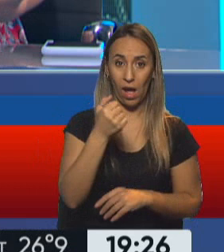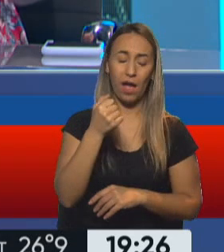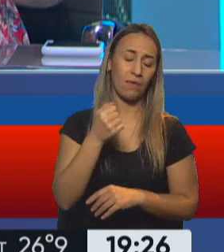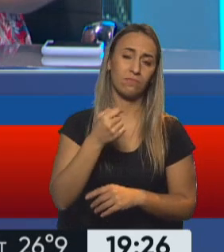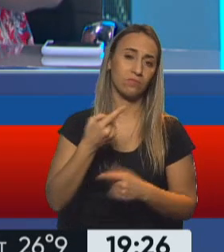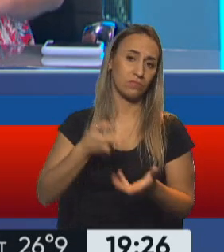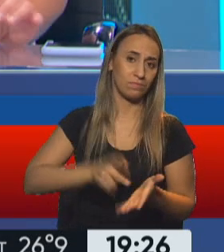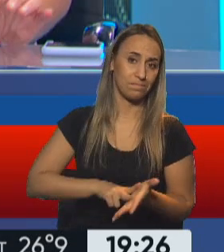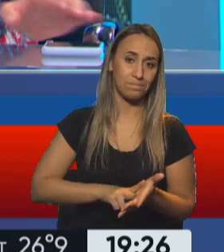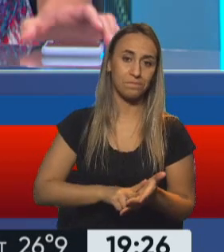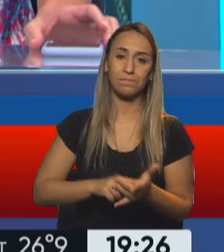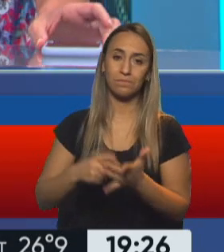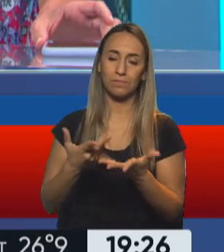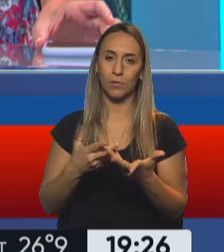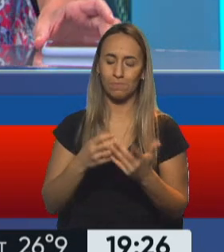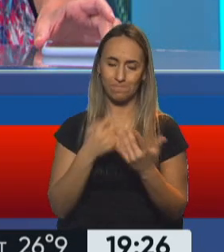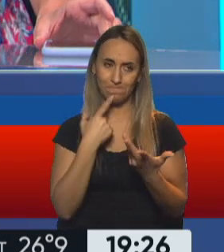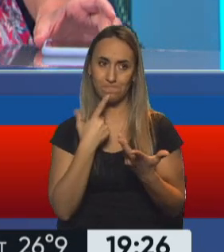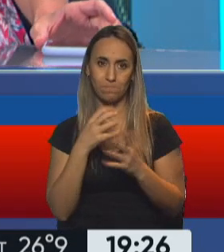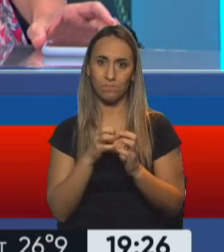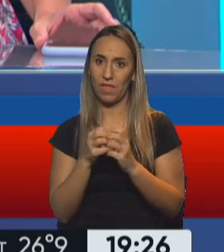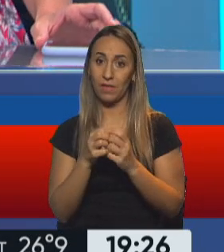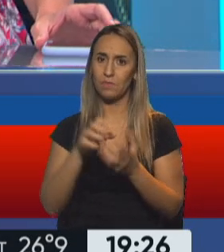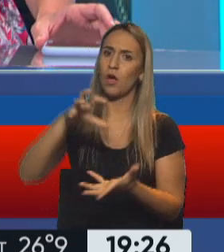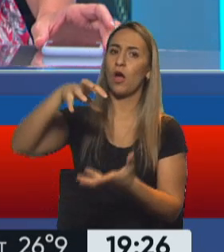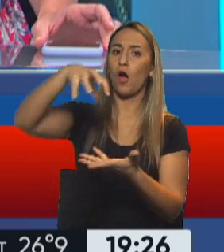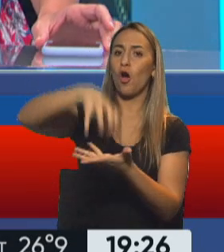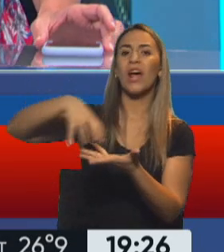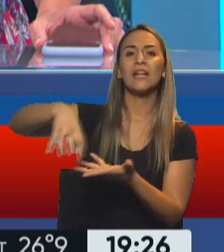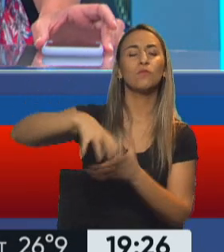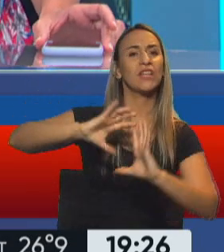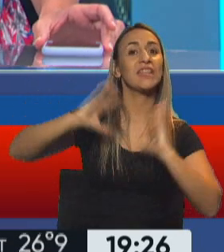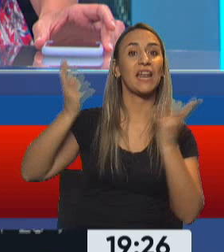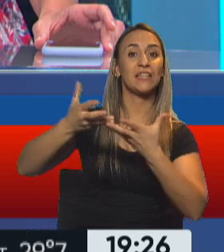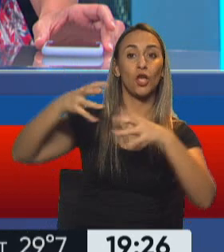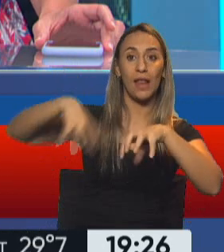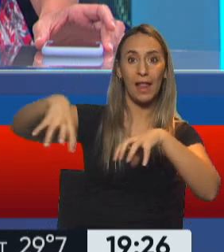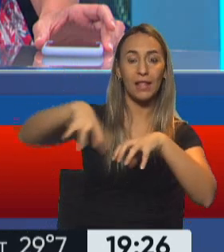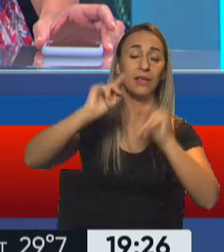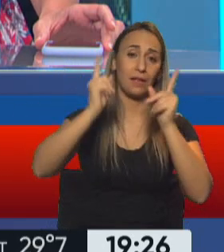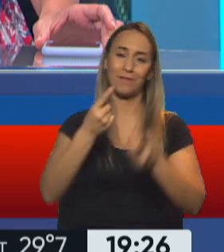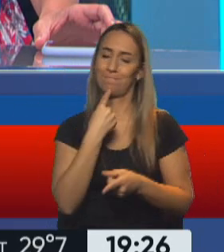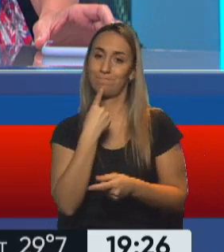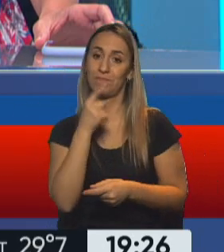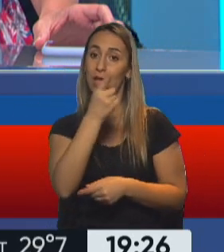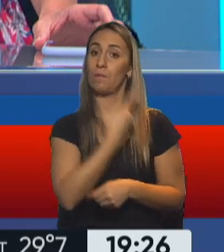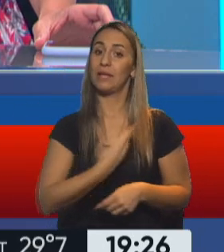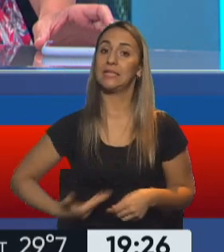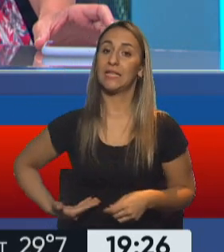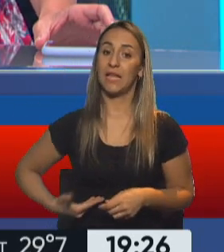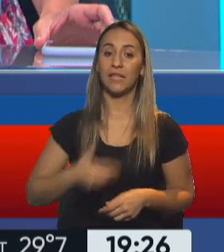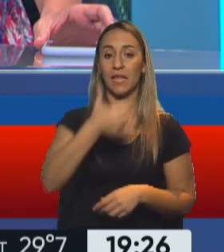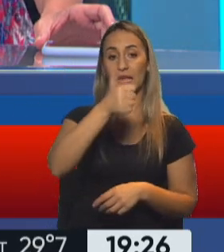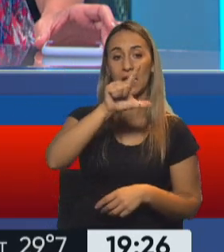también el debate acerca de estos organismos internacionales y también de la presidencia, en este caso, de Luis